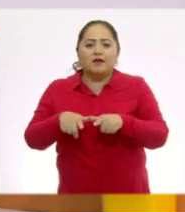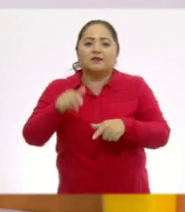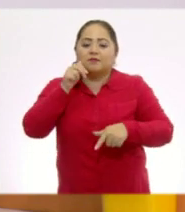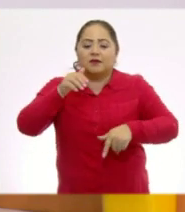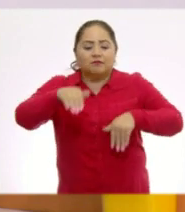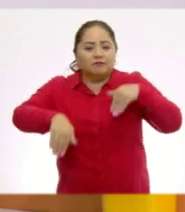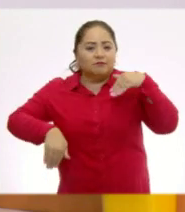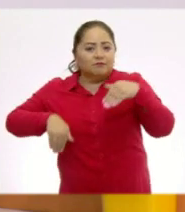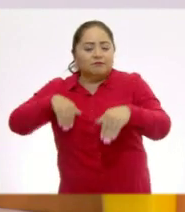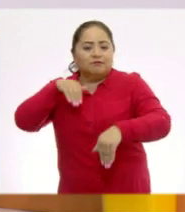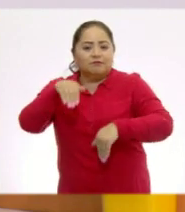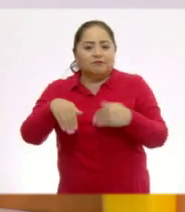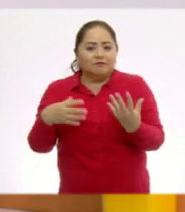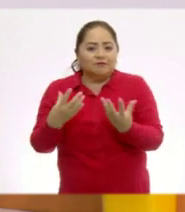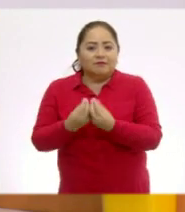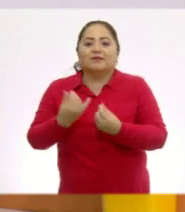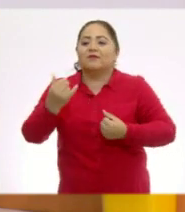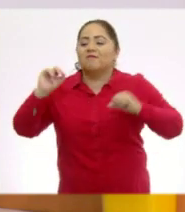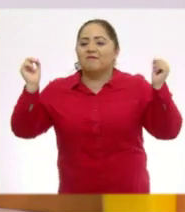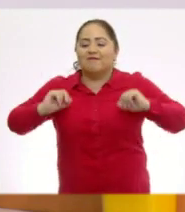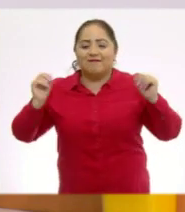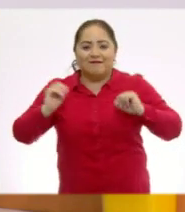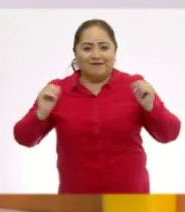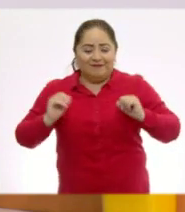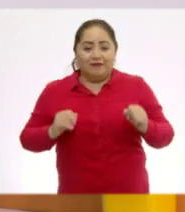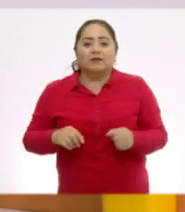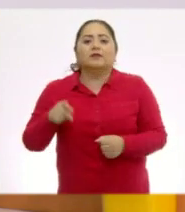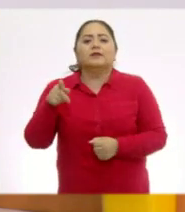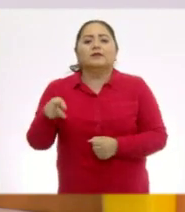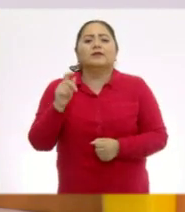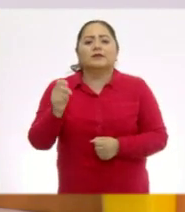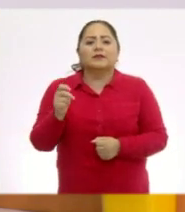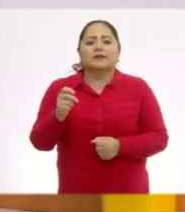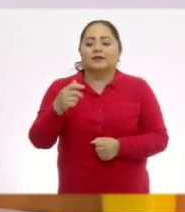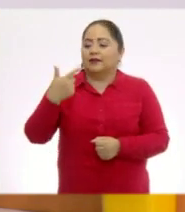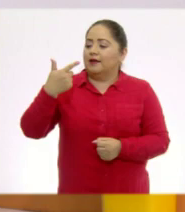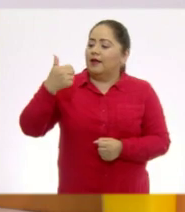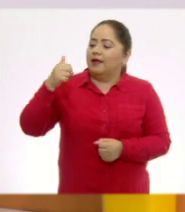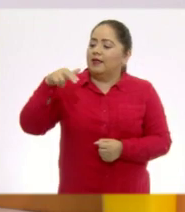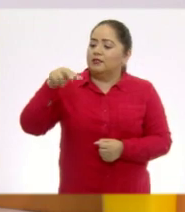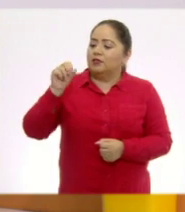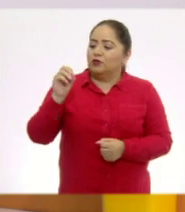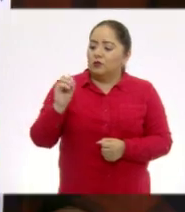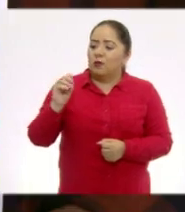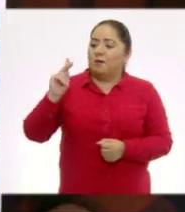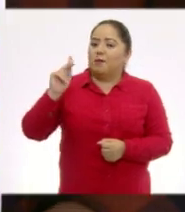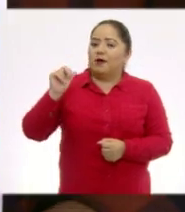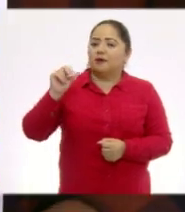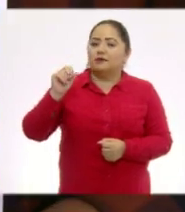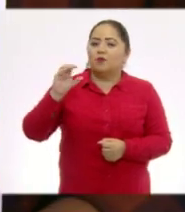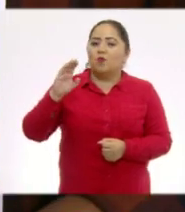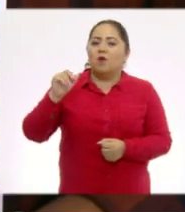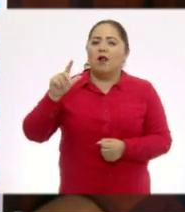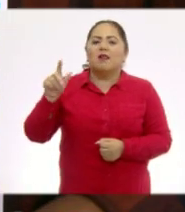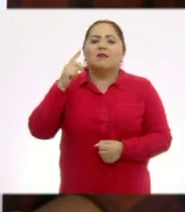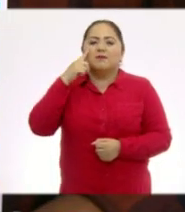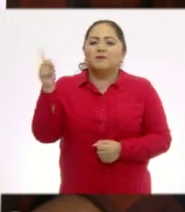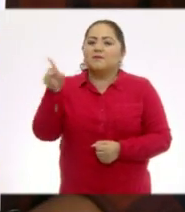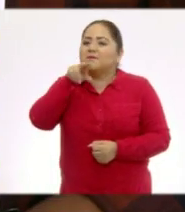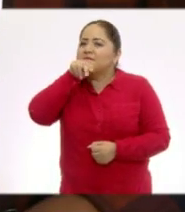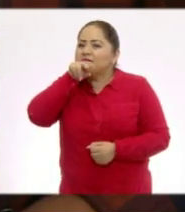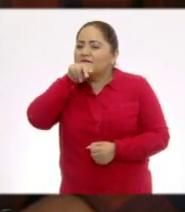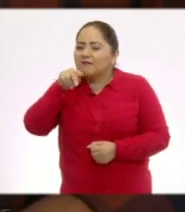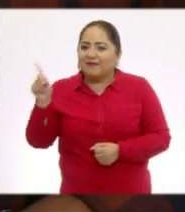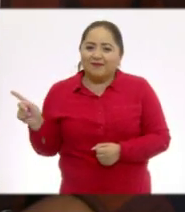nadaba y corría. Era el ganso Pascual. Y vamos a descubrir